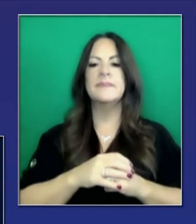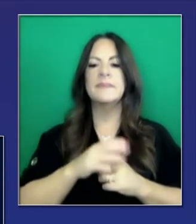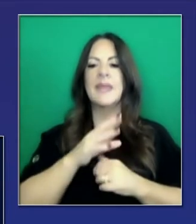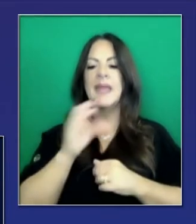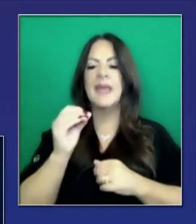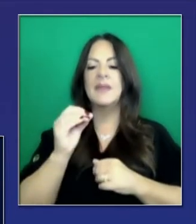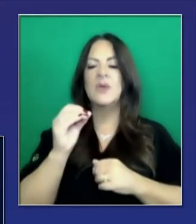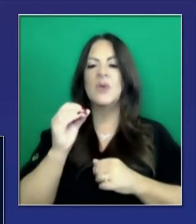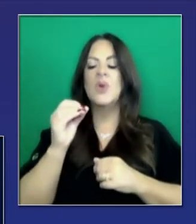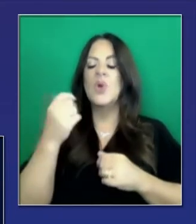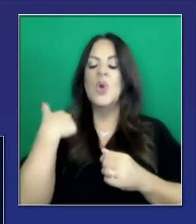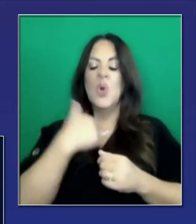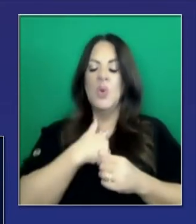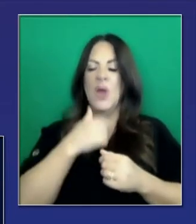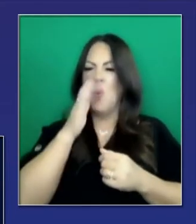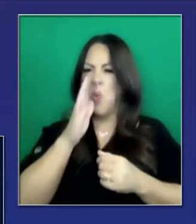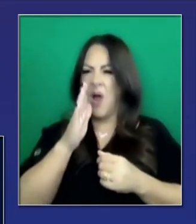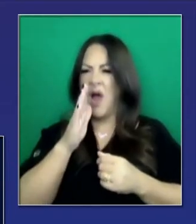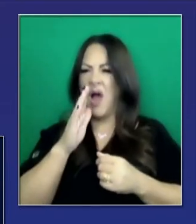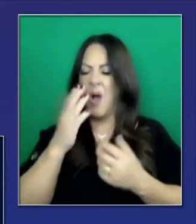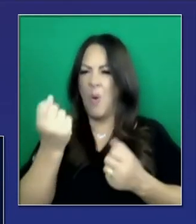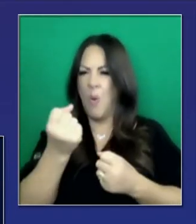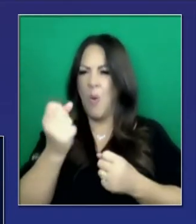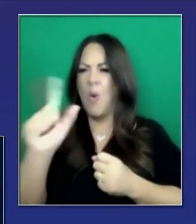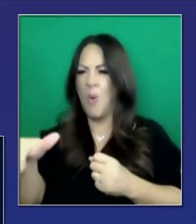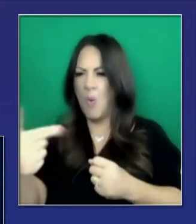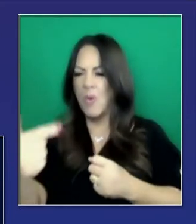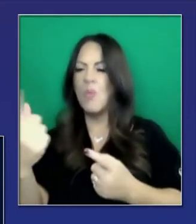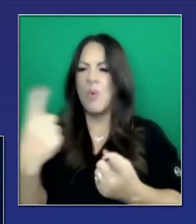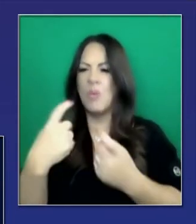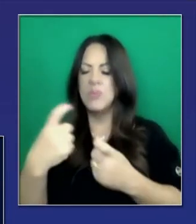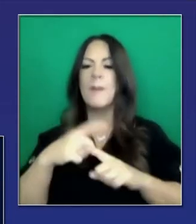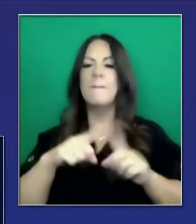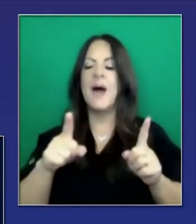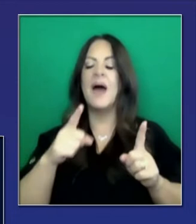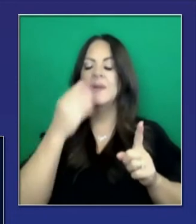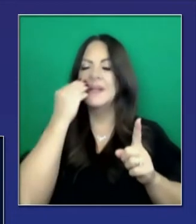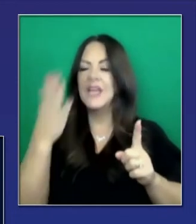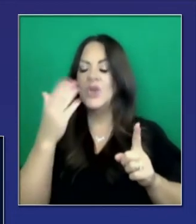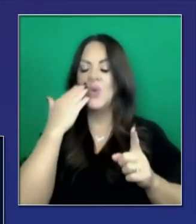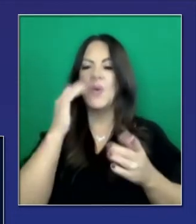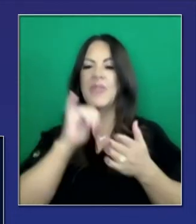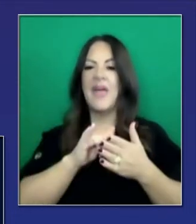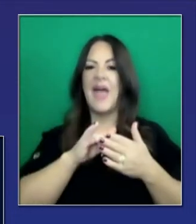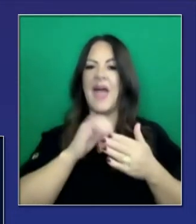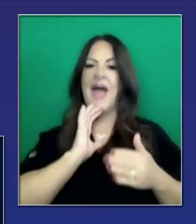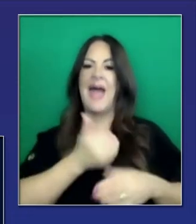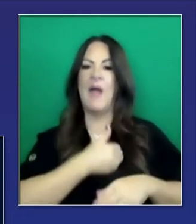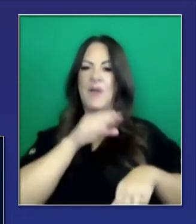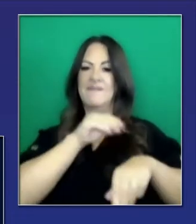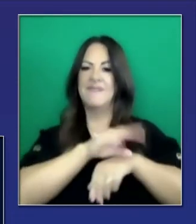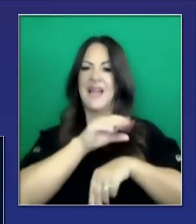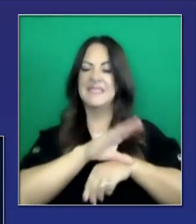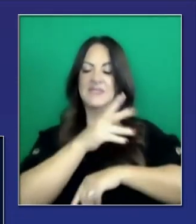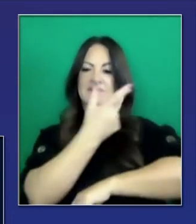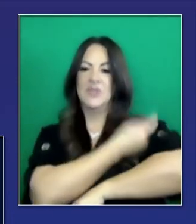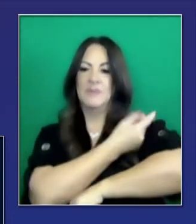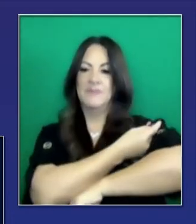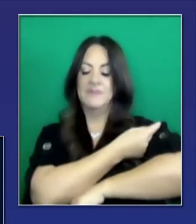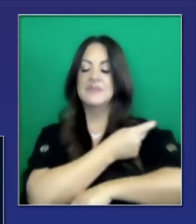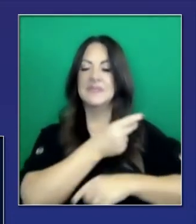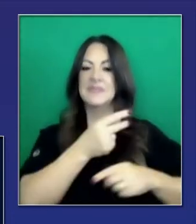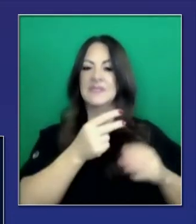y después tomaremos las preguntas. La semana pasada, el Comité de Consejería para la Vacunación de